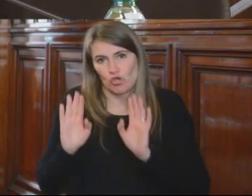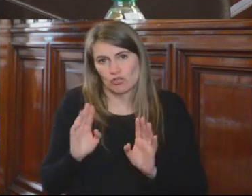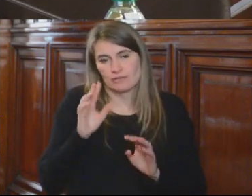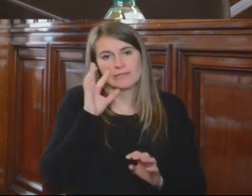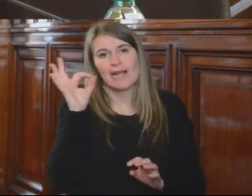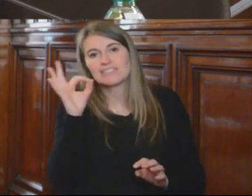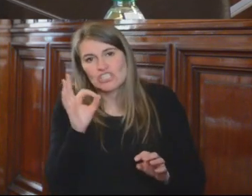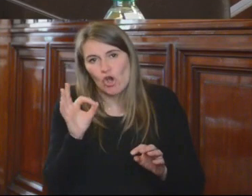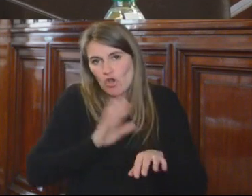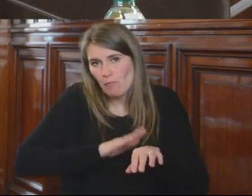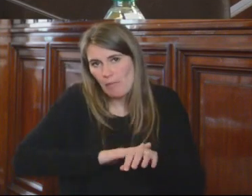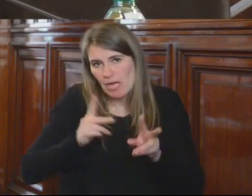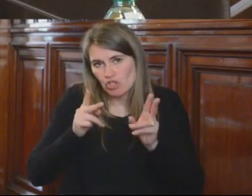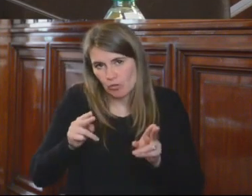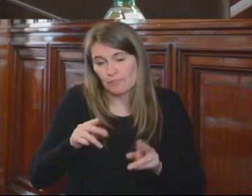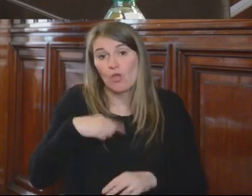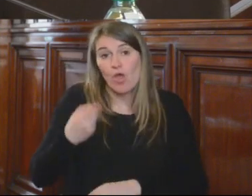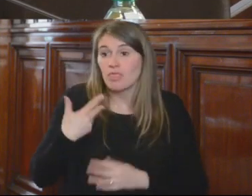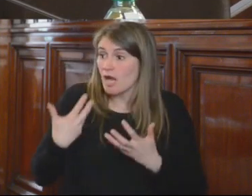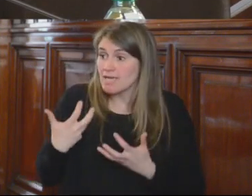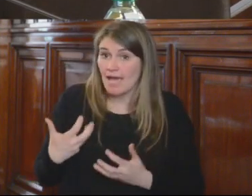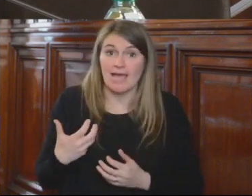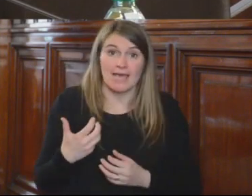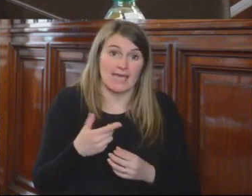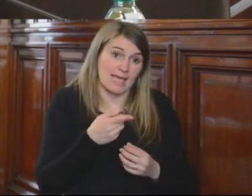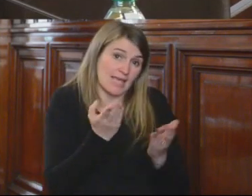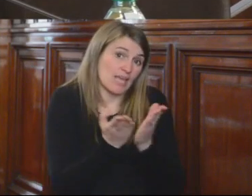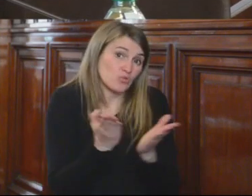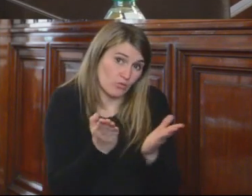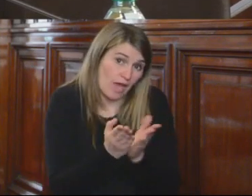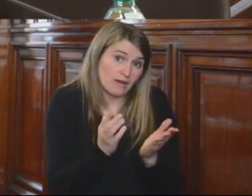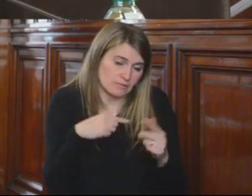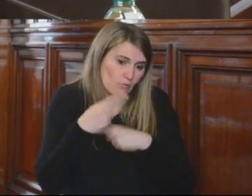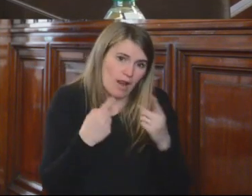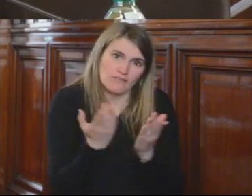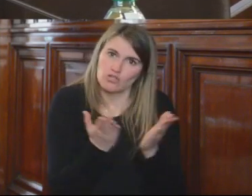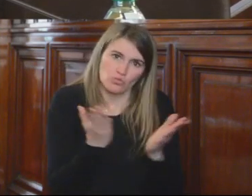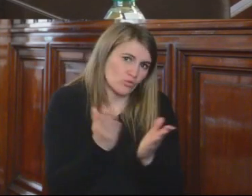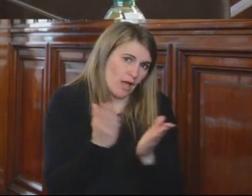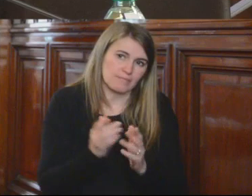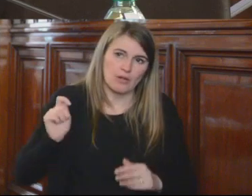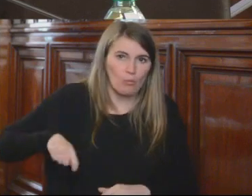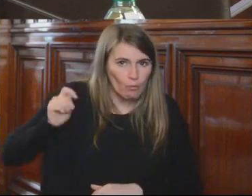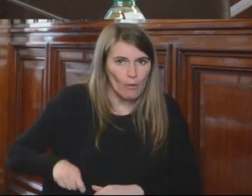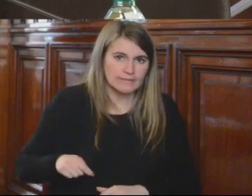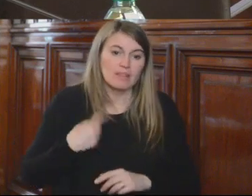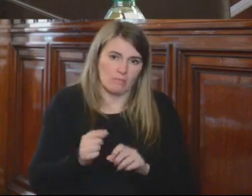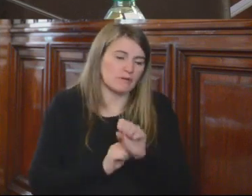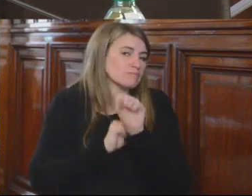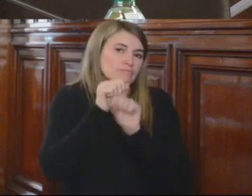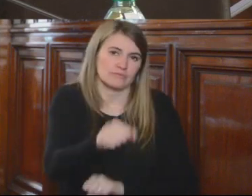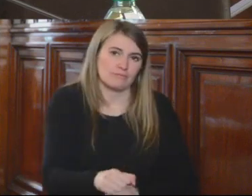pretenden ingresar a la carrera judicial, dejando de ser transitorios para adquirir la condición de jueces de carrera en el marco de la Ley